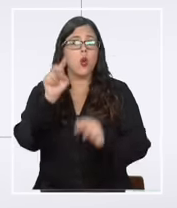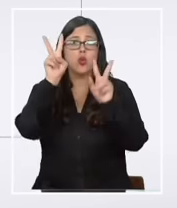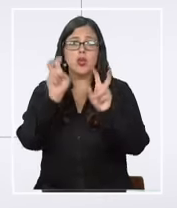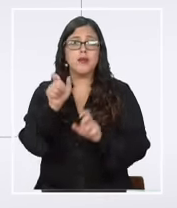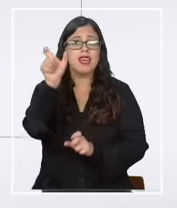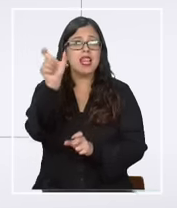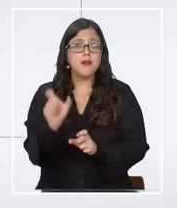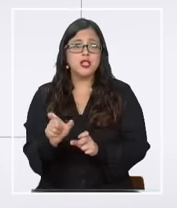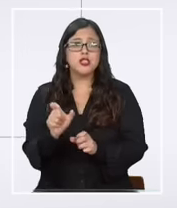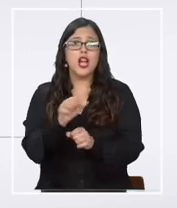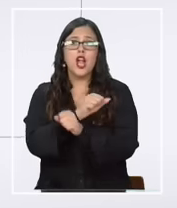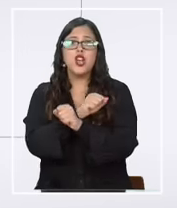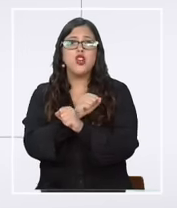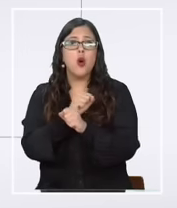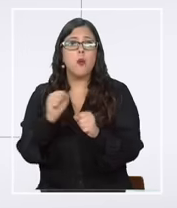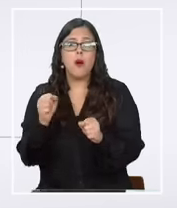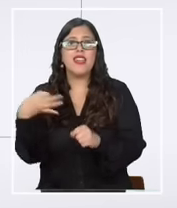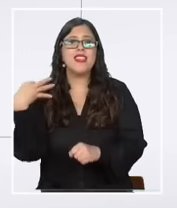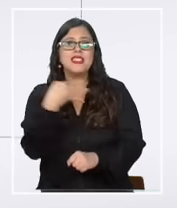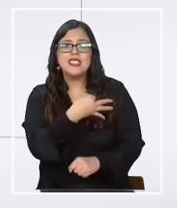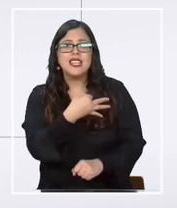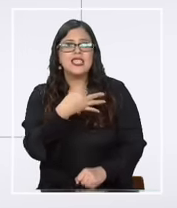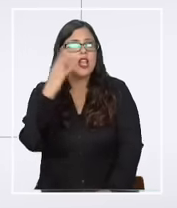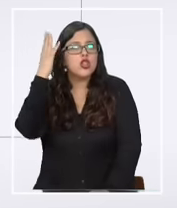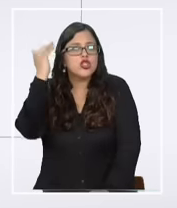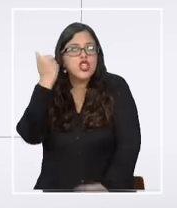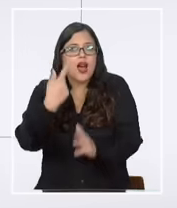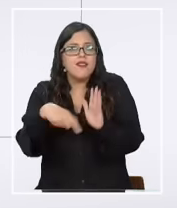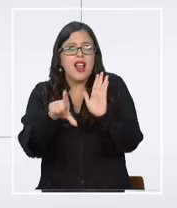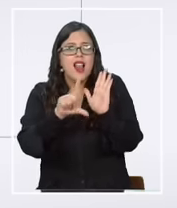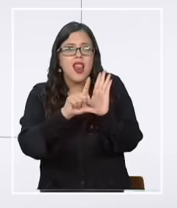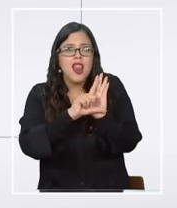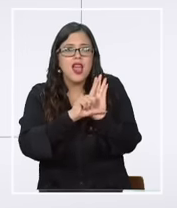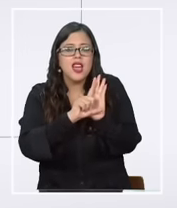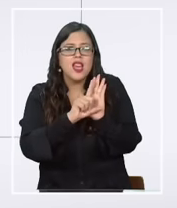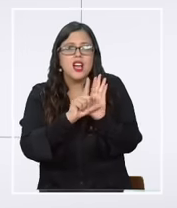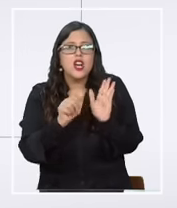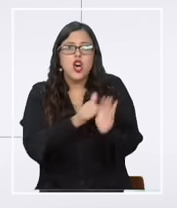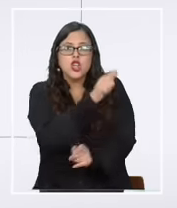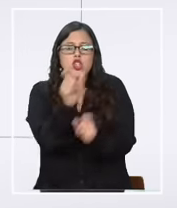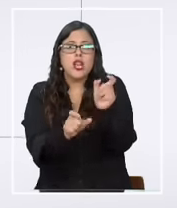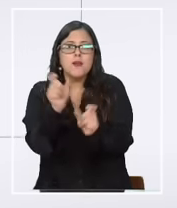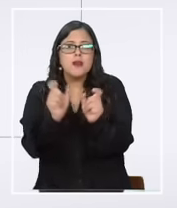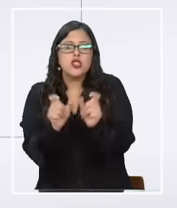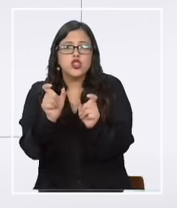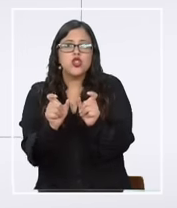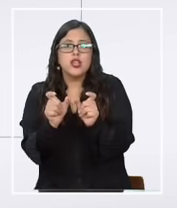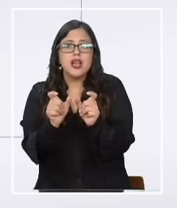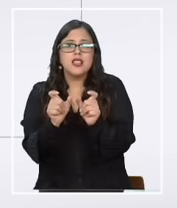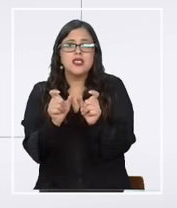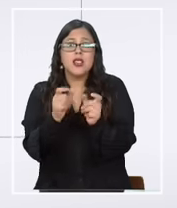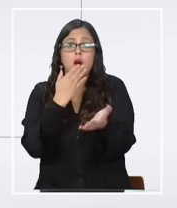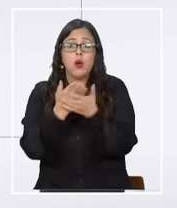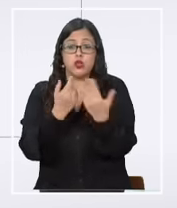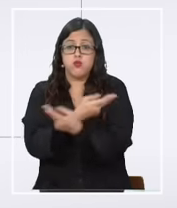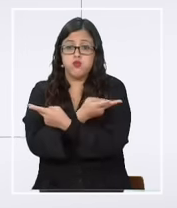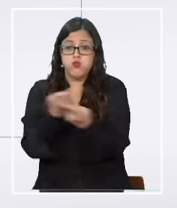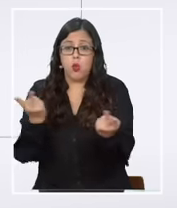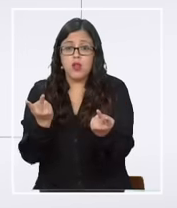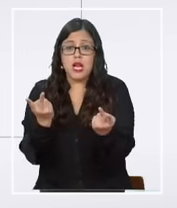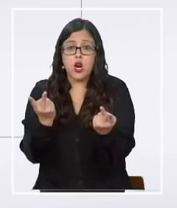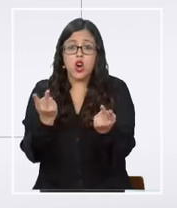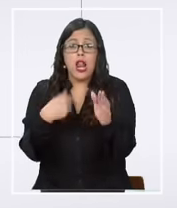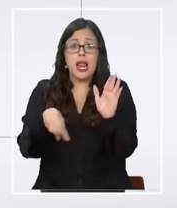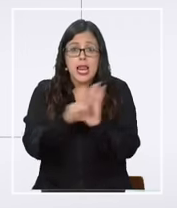parlamentario no puede dar por desconocida una ley porque todo ciudadano de la República se asume que publicada la ley es de conocimiento